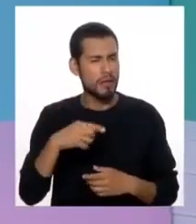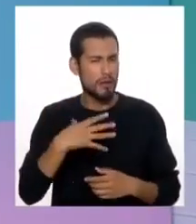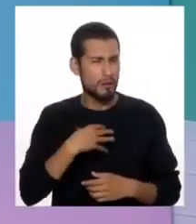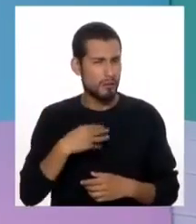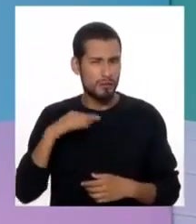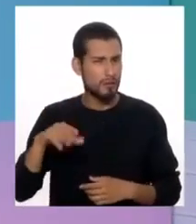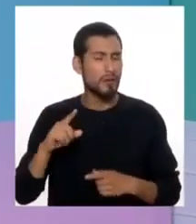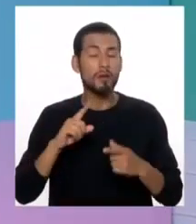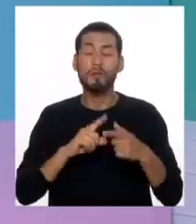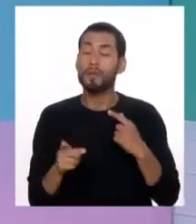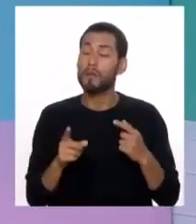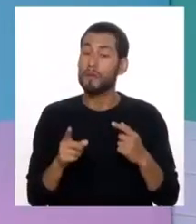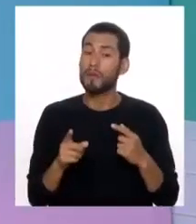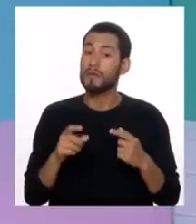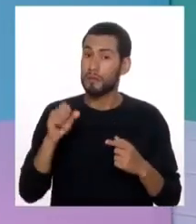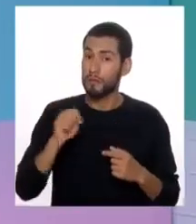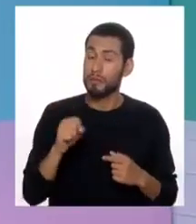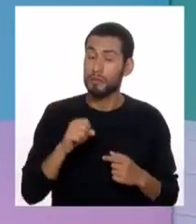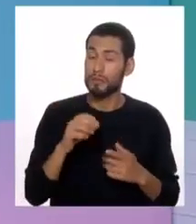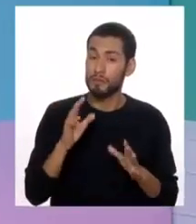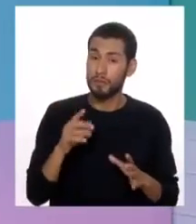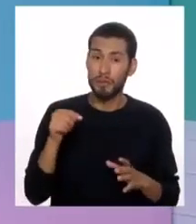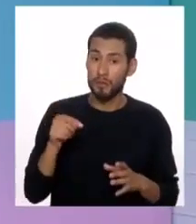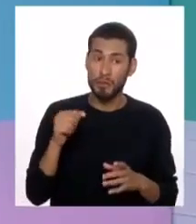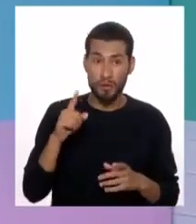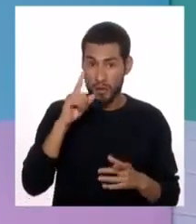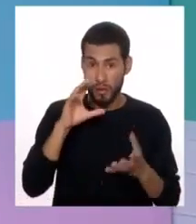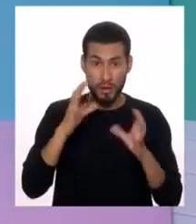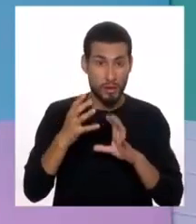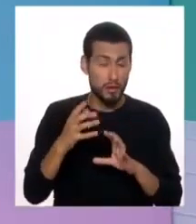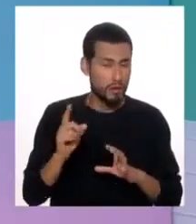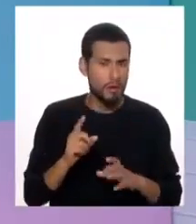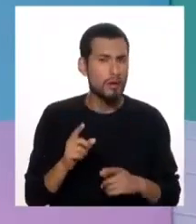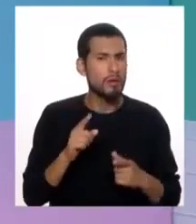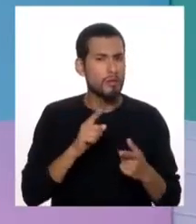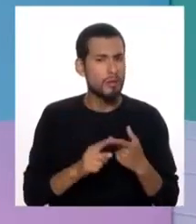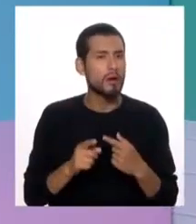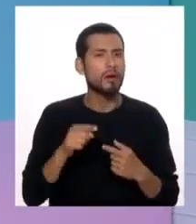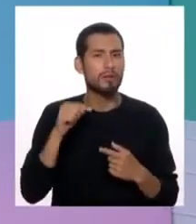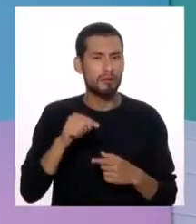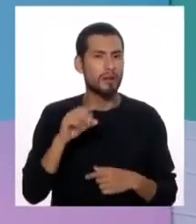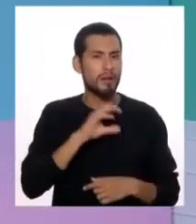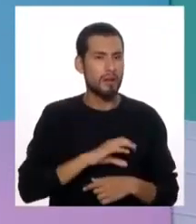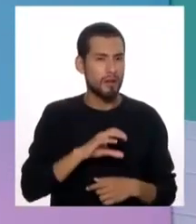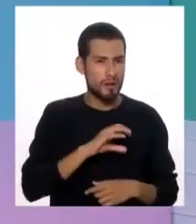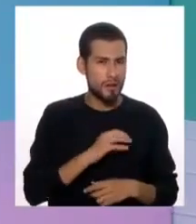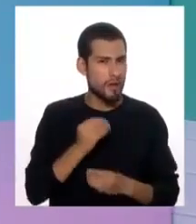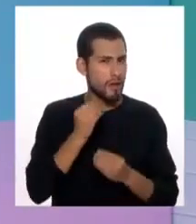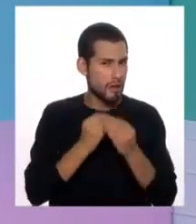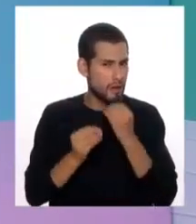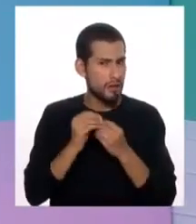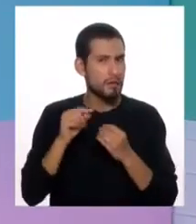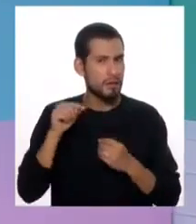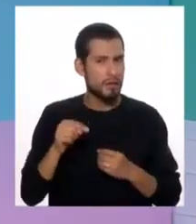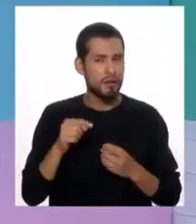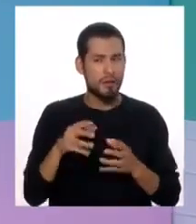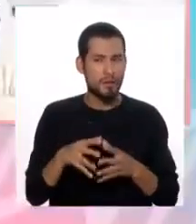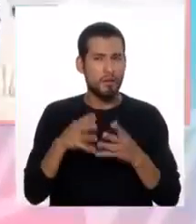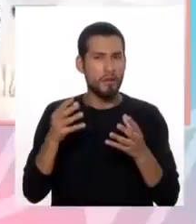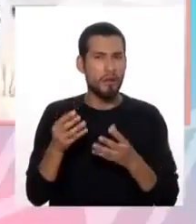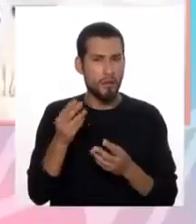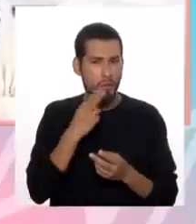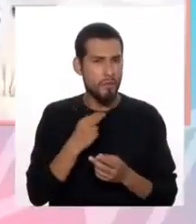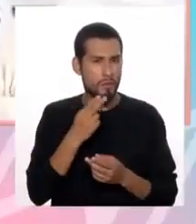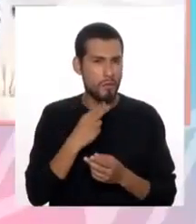Pero sí, digamos, sin ser necesariamente un trastorno, hay una alteración de la conducta alimentaria por este exceso de